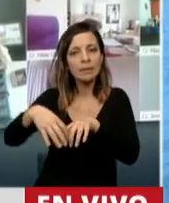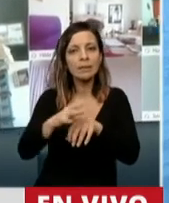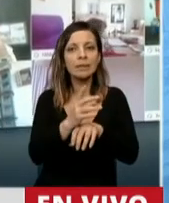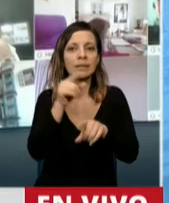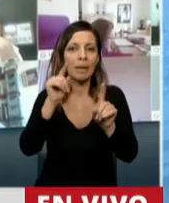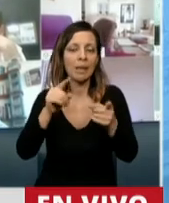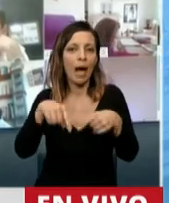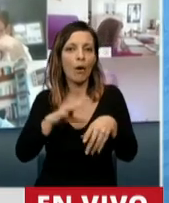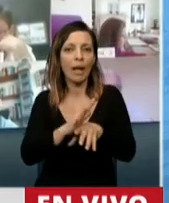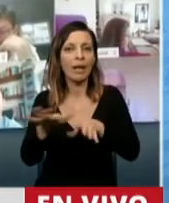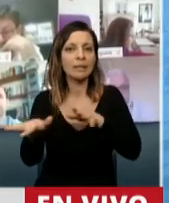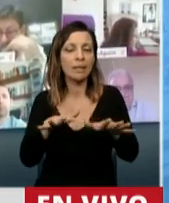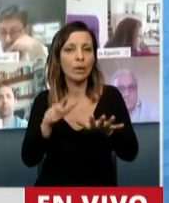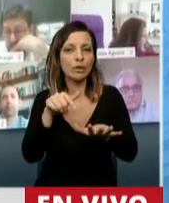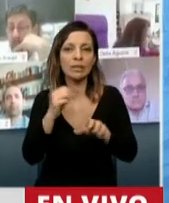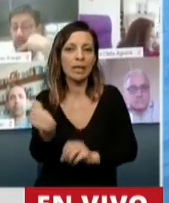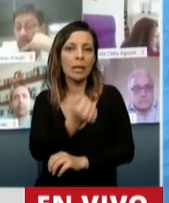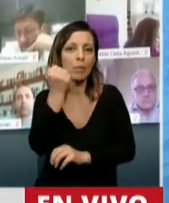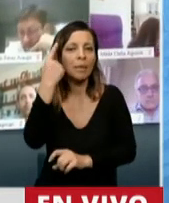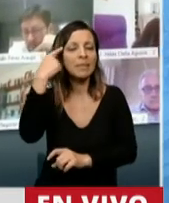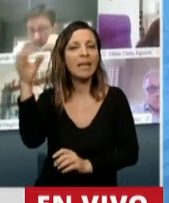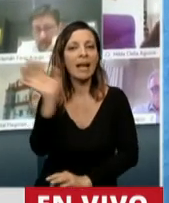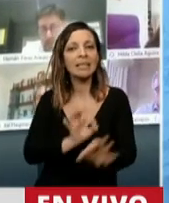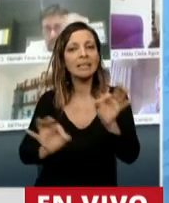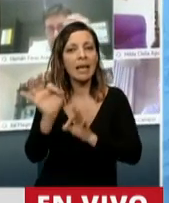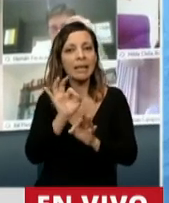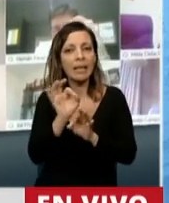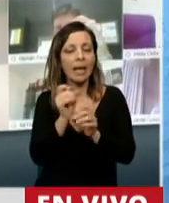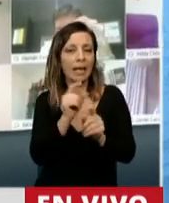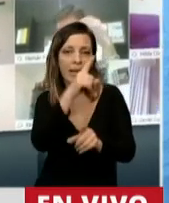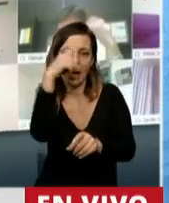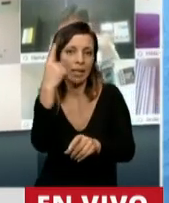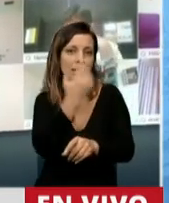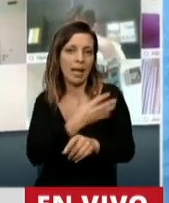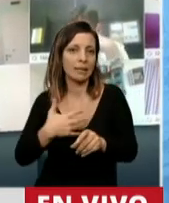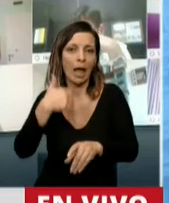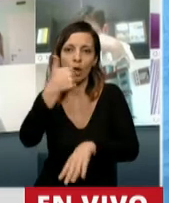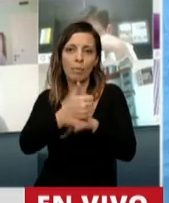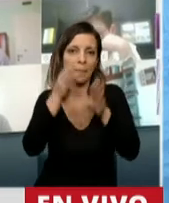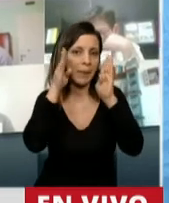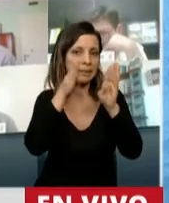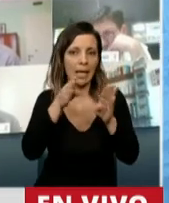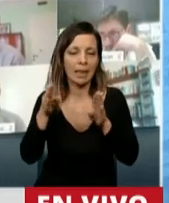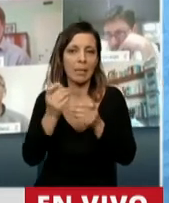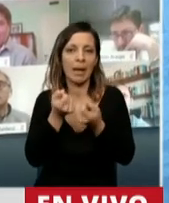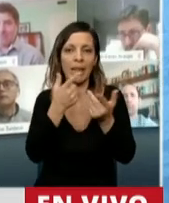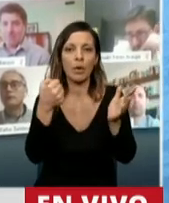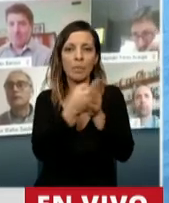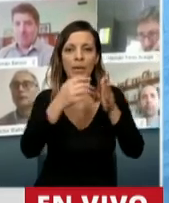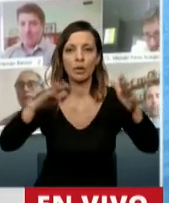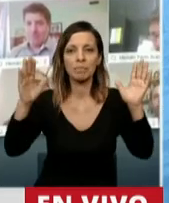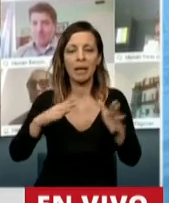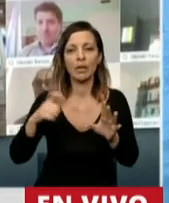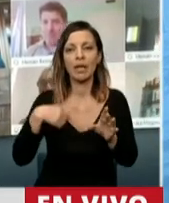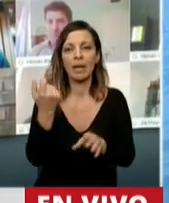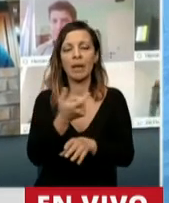coyuntura resulta esencial consolidar estrategias que impliquen la intervención del Estado para intentar disminuir el impacto económico